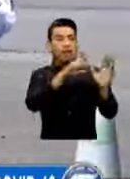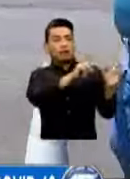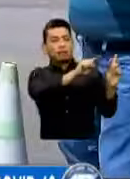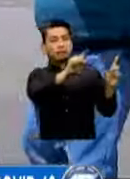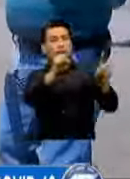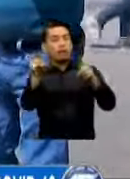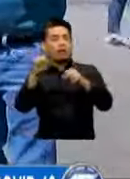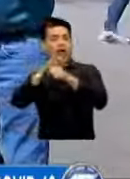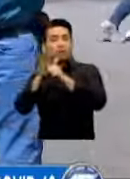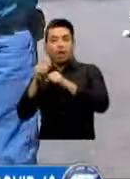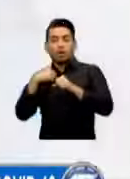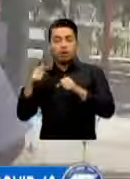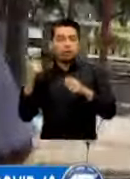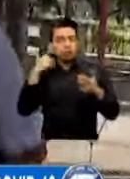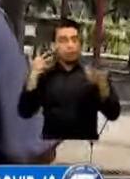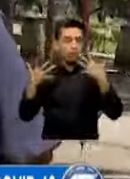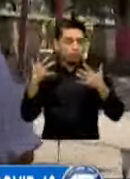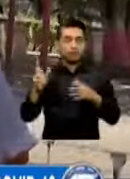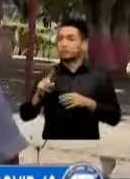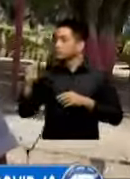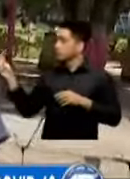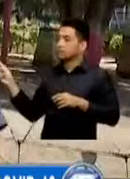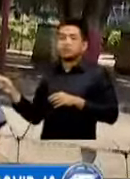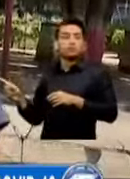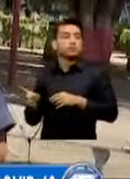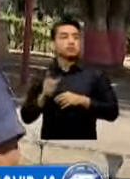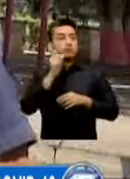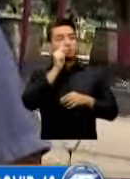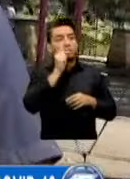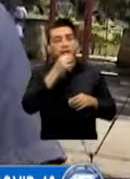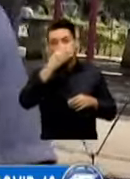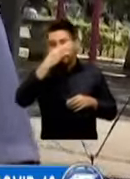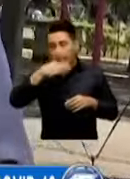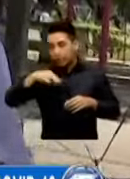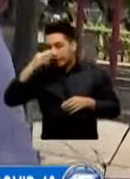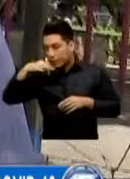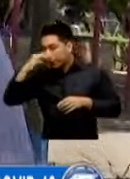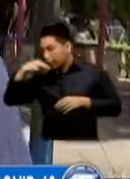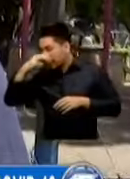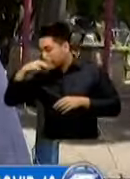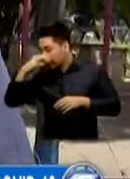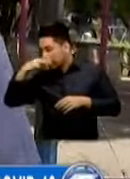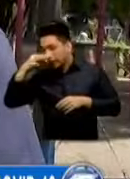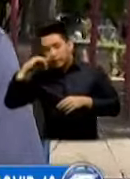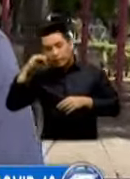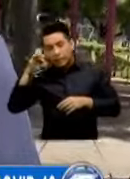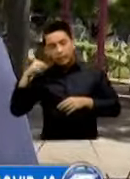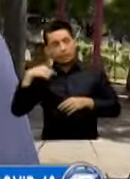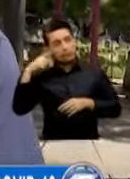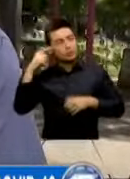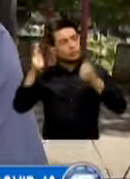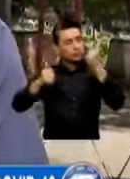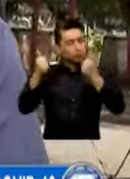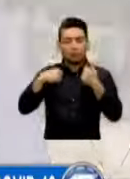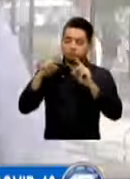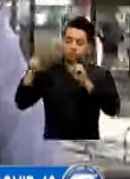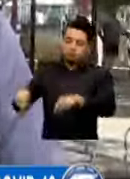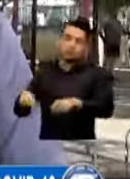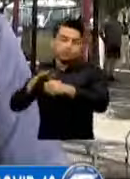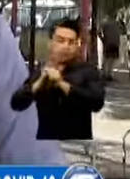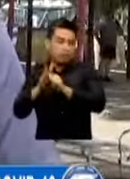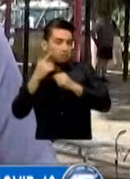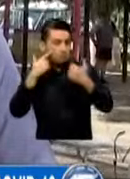un poquito de secreción nasal Y eso me genera duda Por eso me presento a este lugar Para hacerme la prueba y esperar el resultado